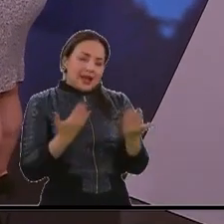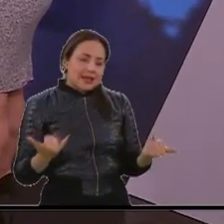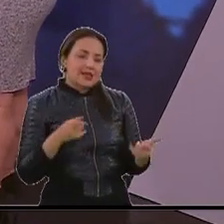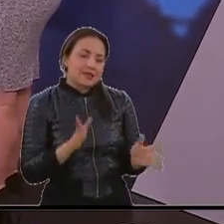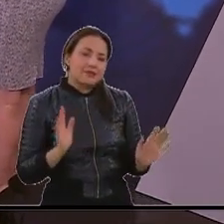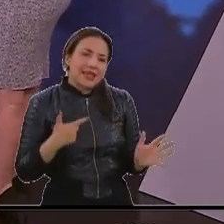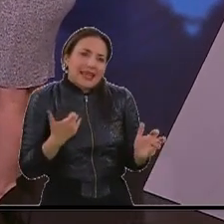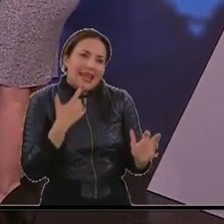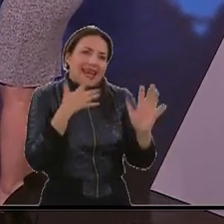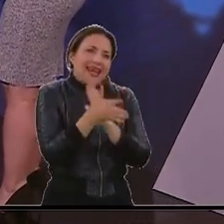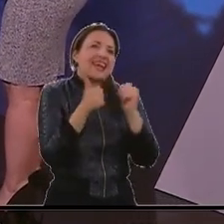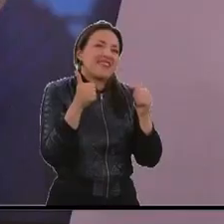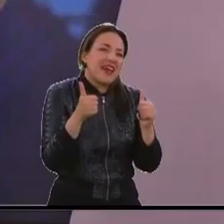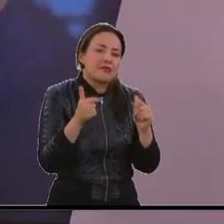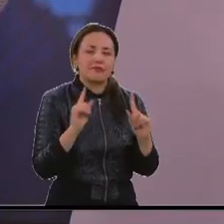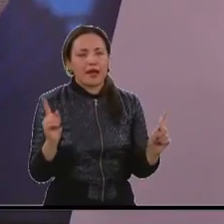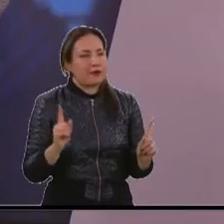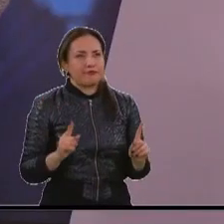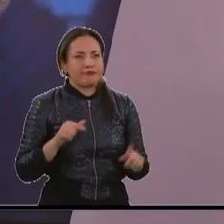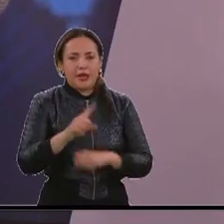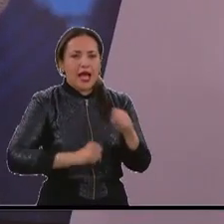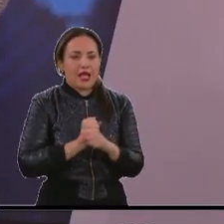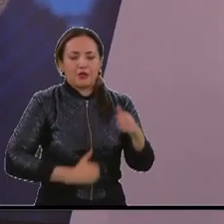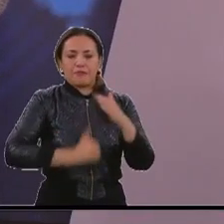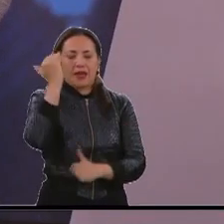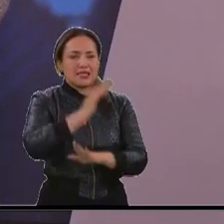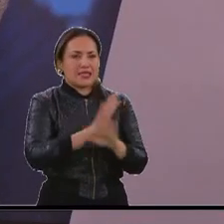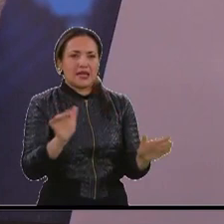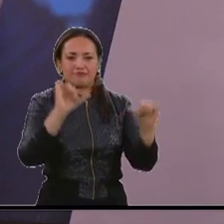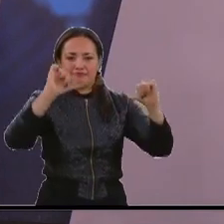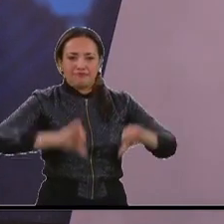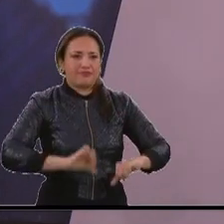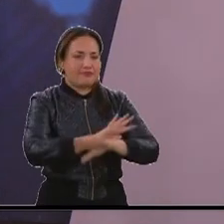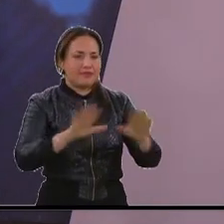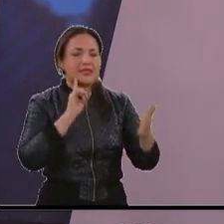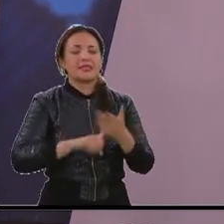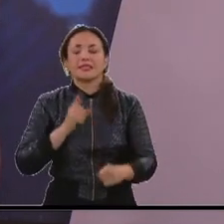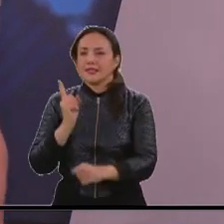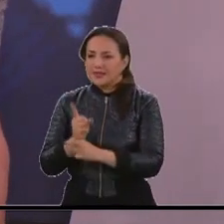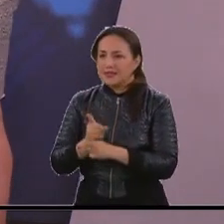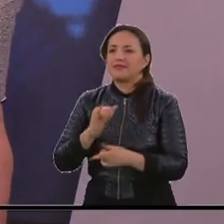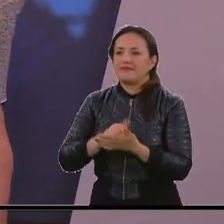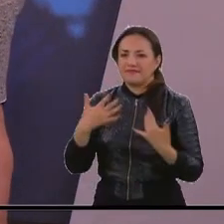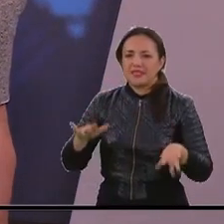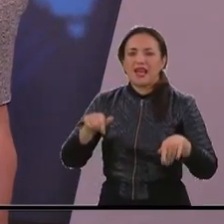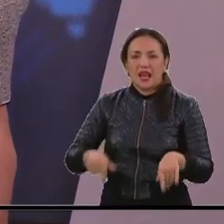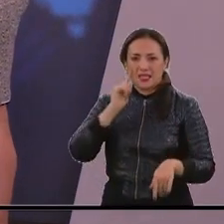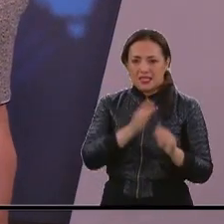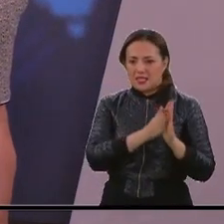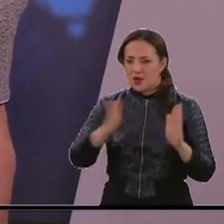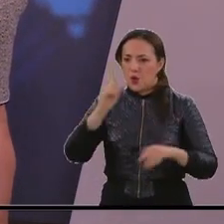decir que bien, pero empezamos muy mal el año. Sí, muy, muy mal el año. Ya vamos a hablar de lo que lleva en el 2023